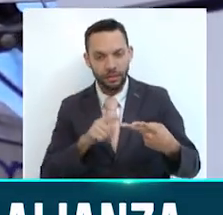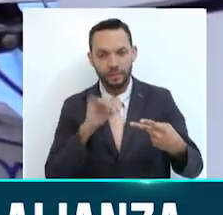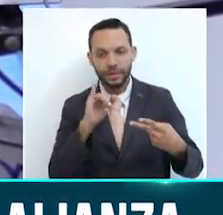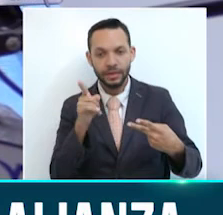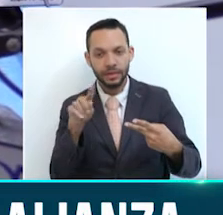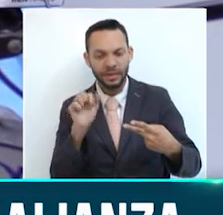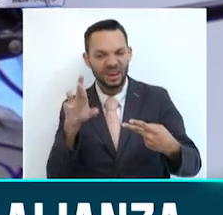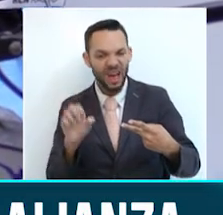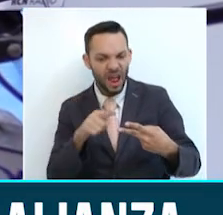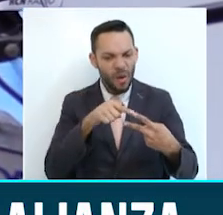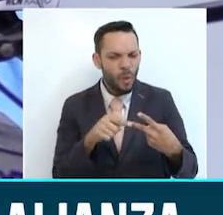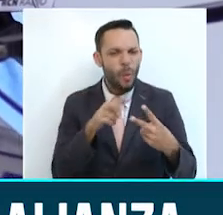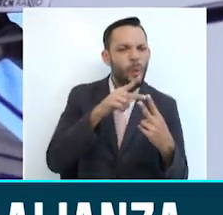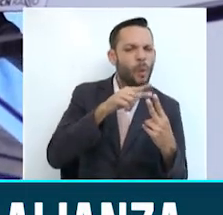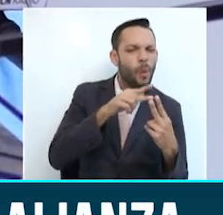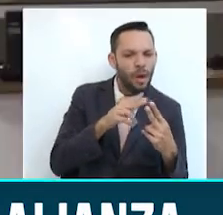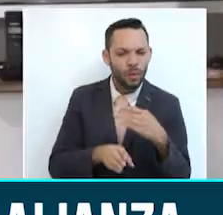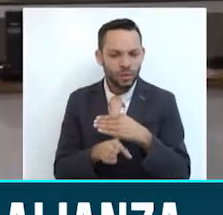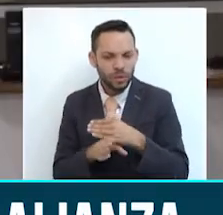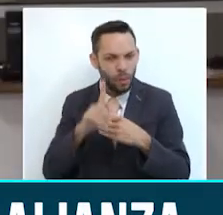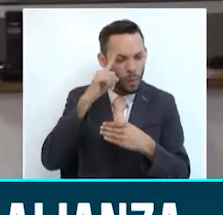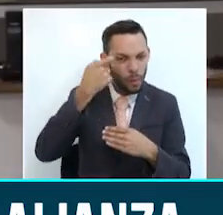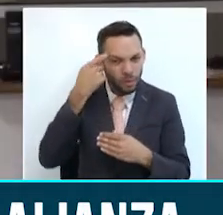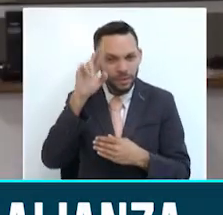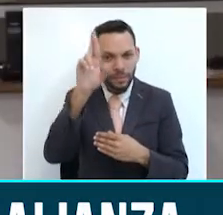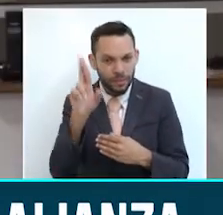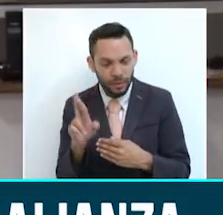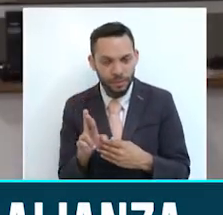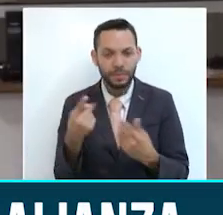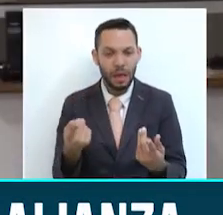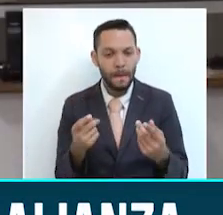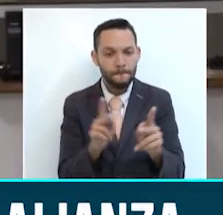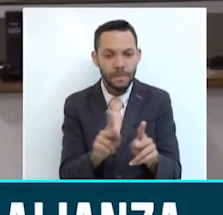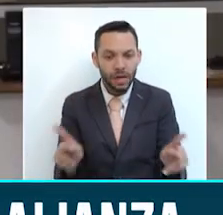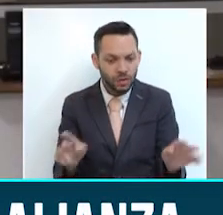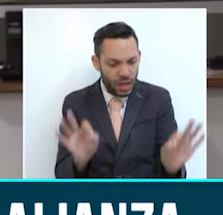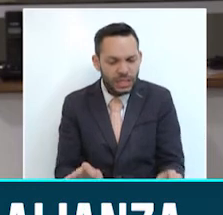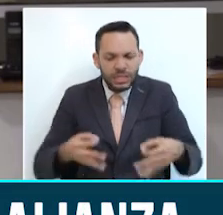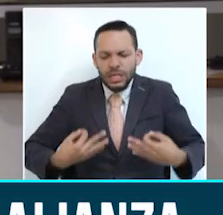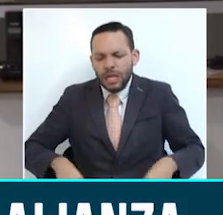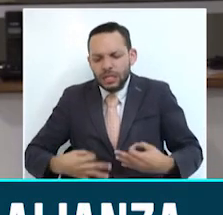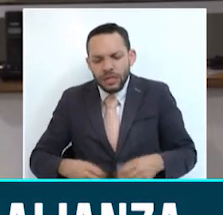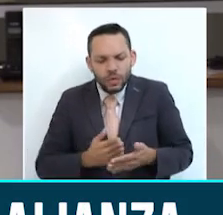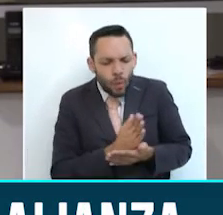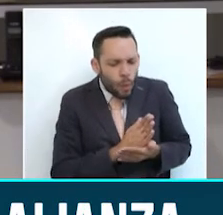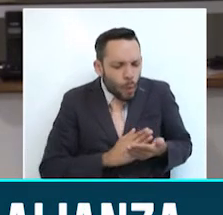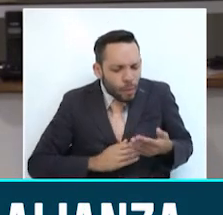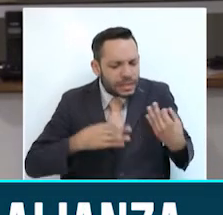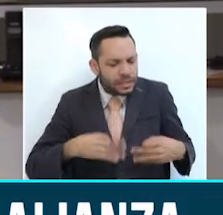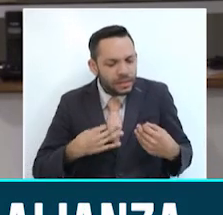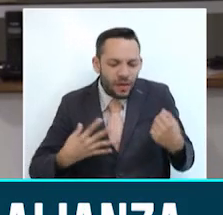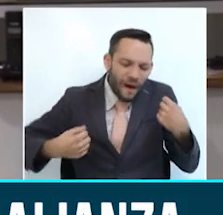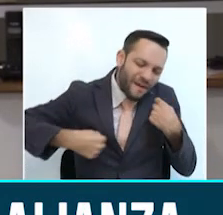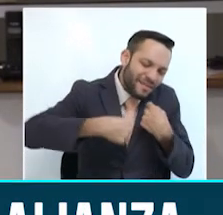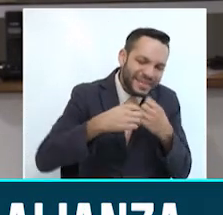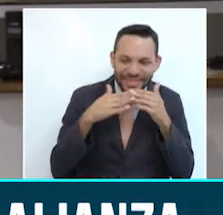en la carrera para llegar a la gobernación de Risaralda. La calificación de la gente, de la gente sencilla, de la gente humilde, que con el abrazo y con la